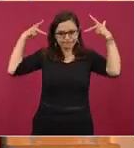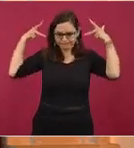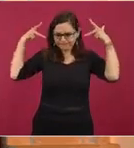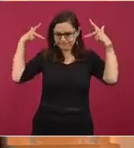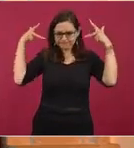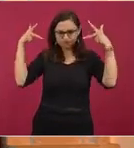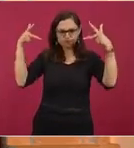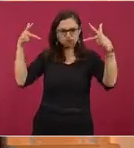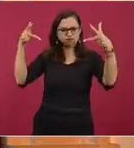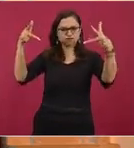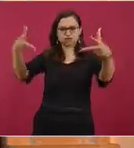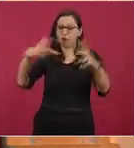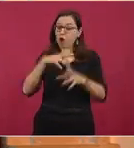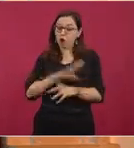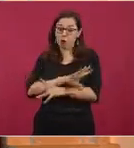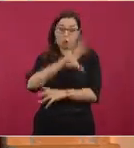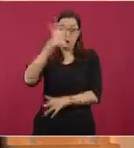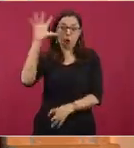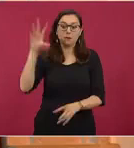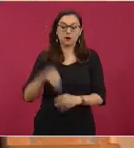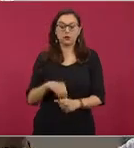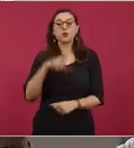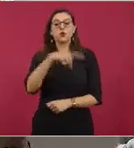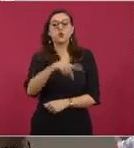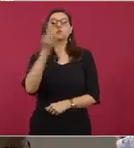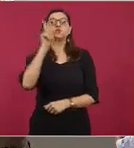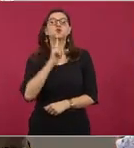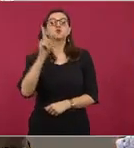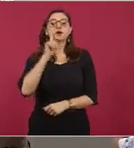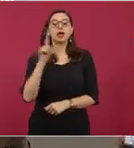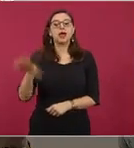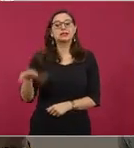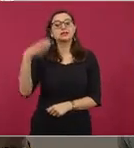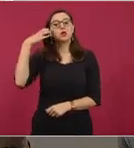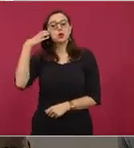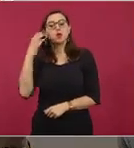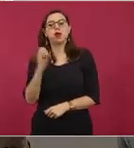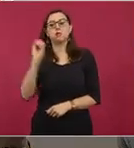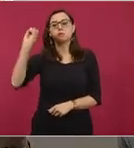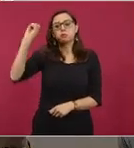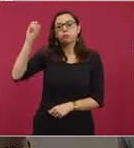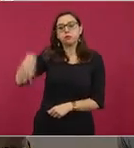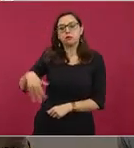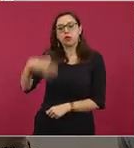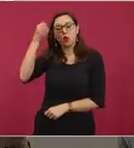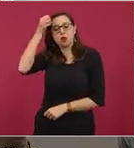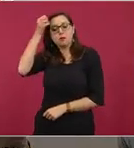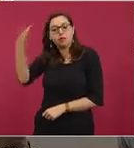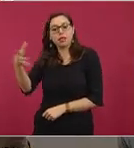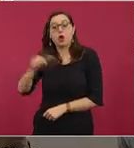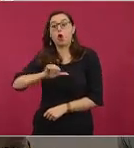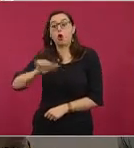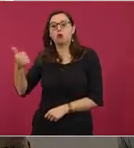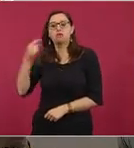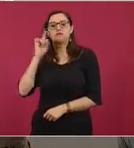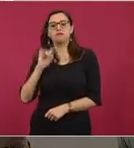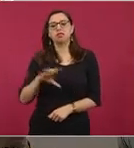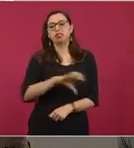de la Secretaría de Marina y logran localizar a la señora, van por ella, ahí ven al personal de